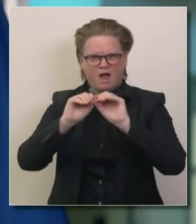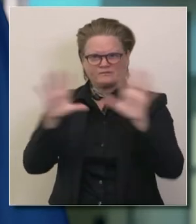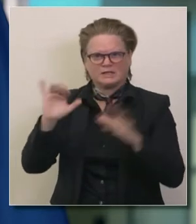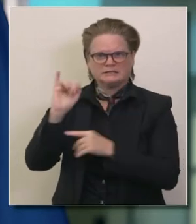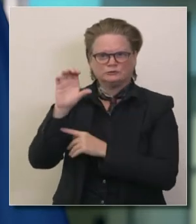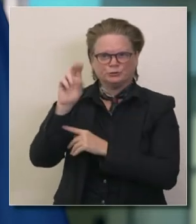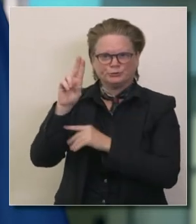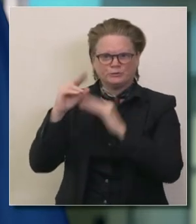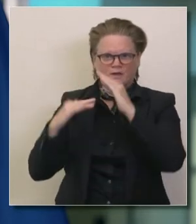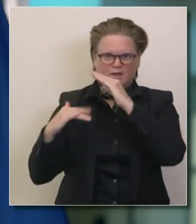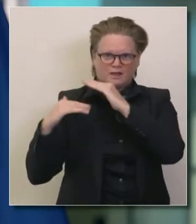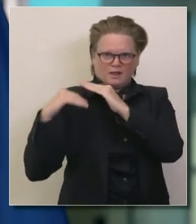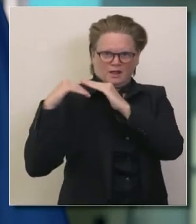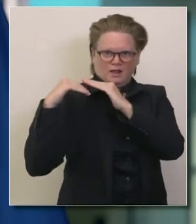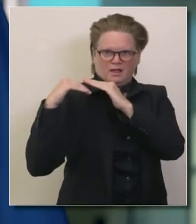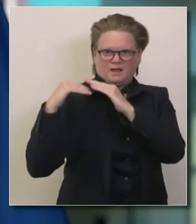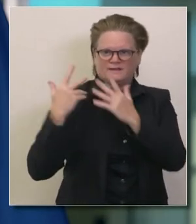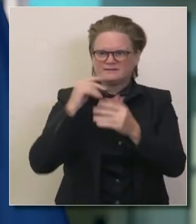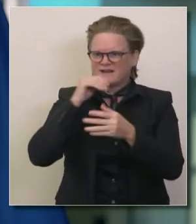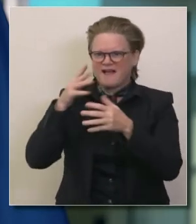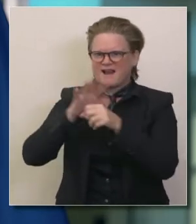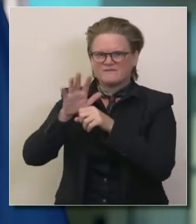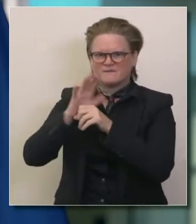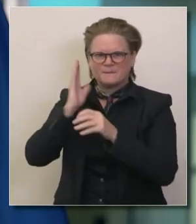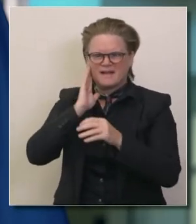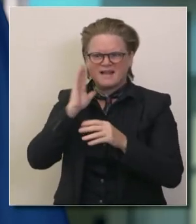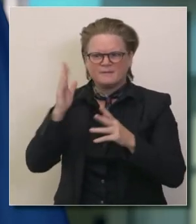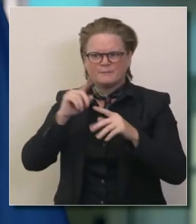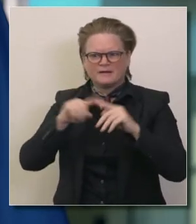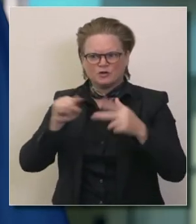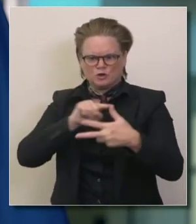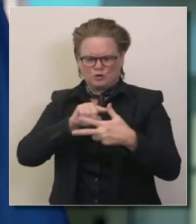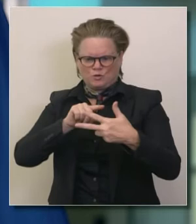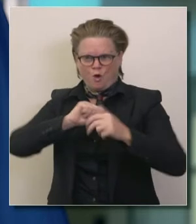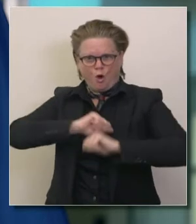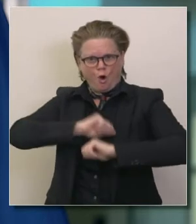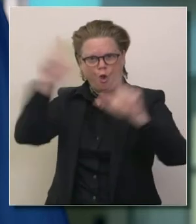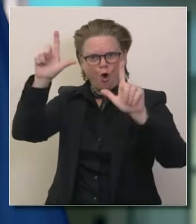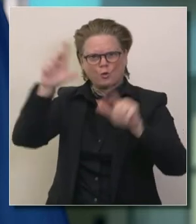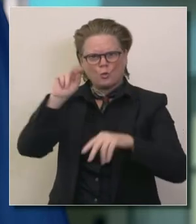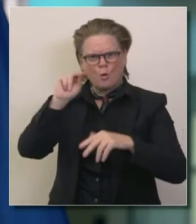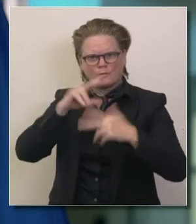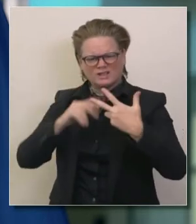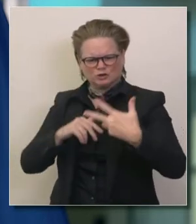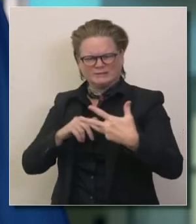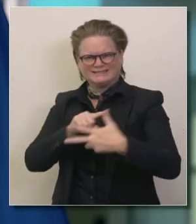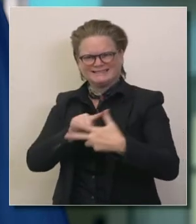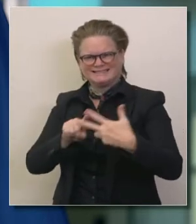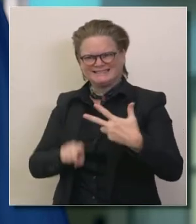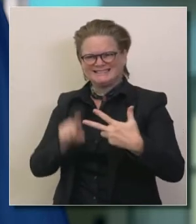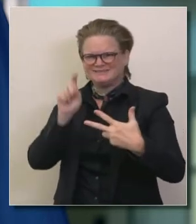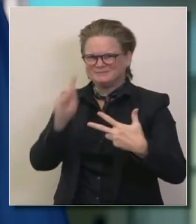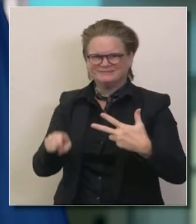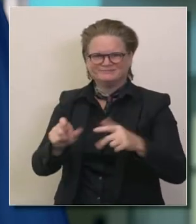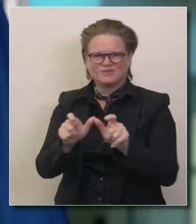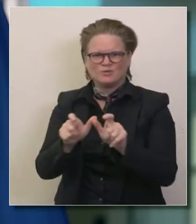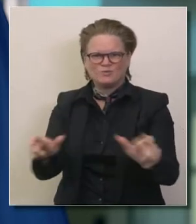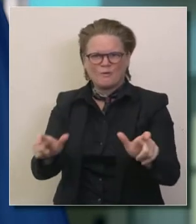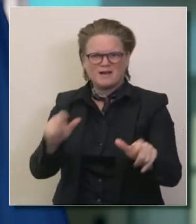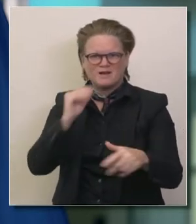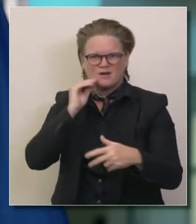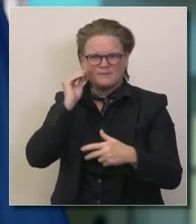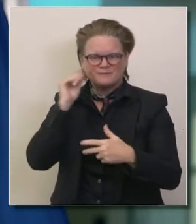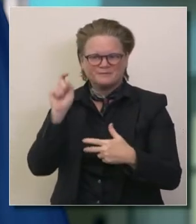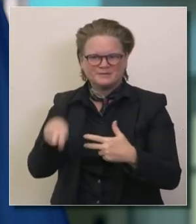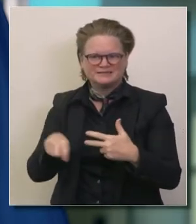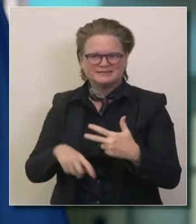regiones que no se encuentran en la misma situación pero la gran parte de la población del estado en cuanto a las conversaciones que hemos